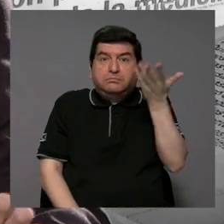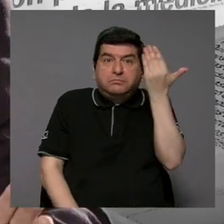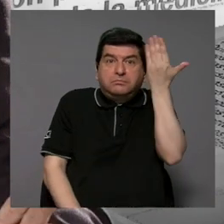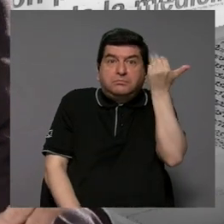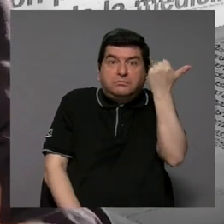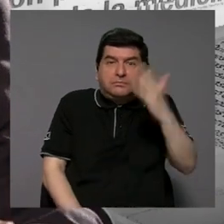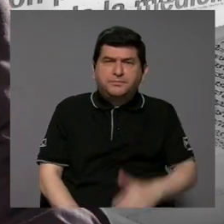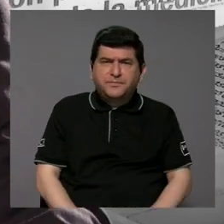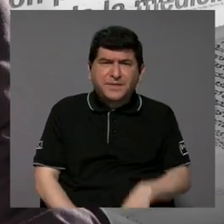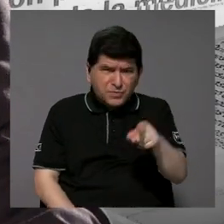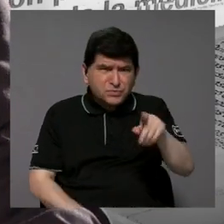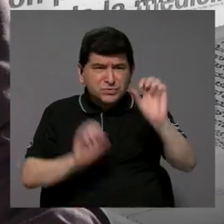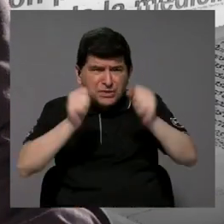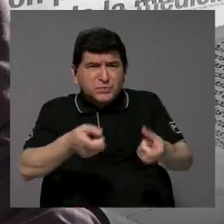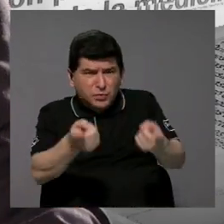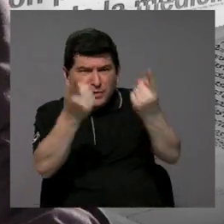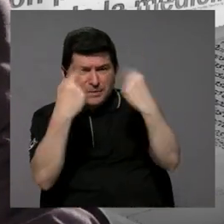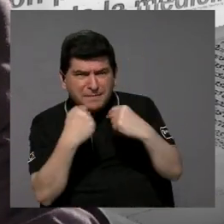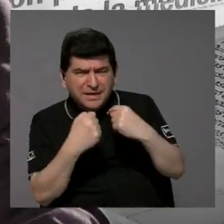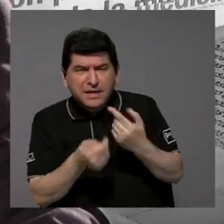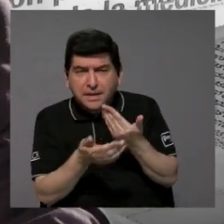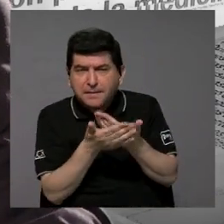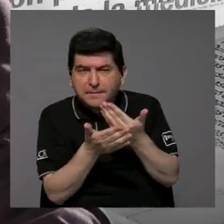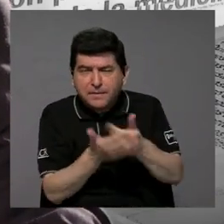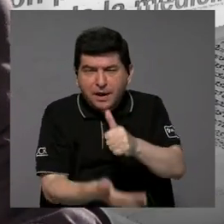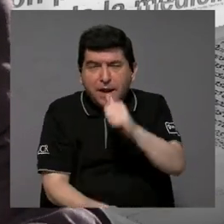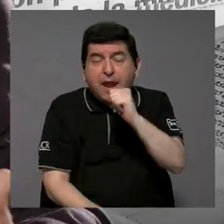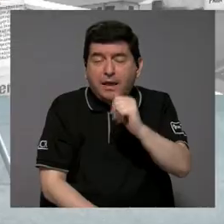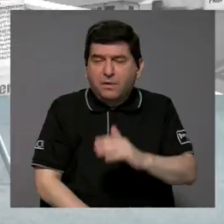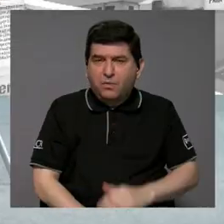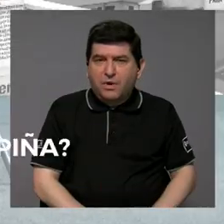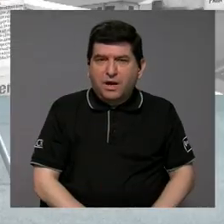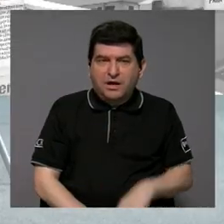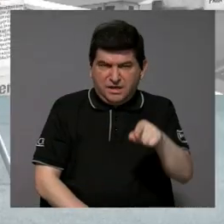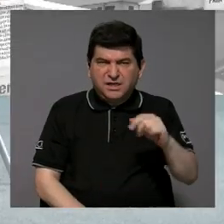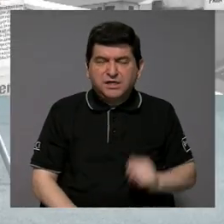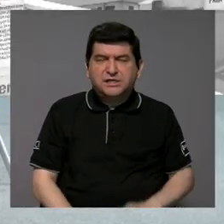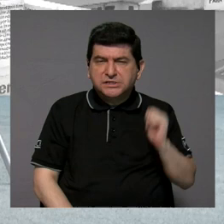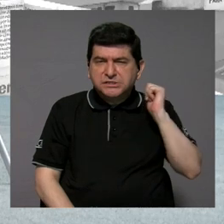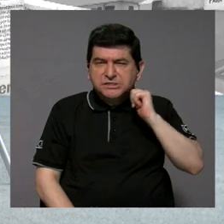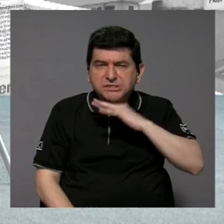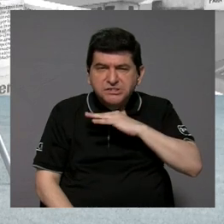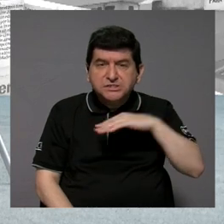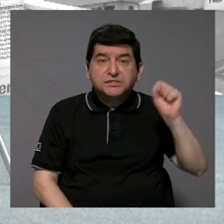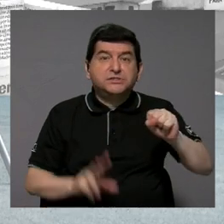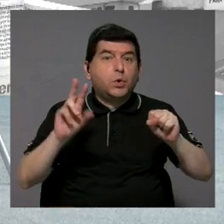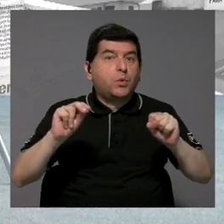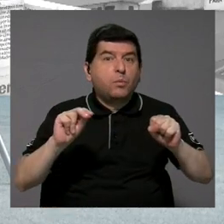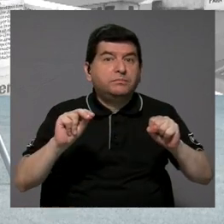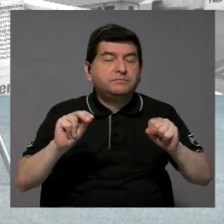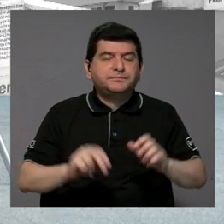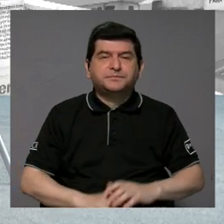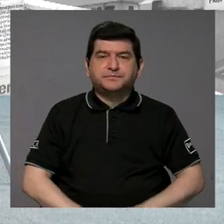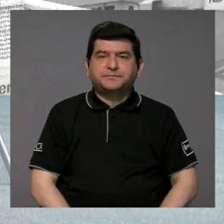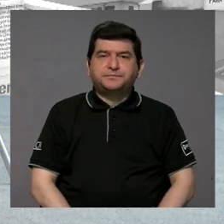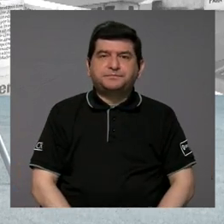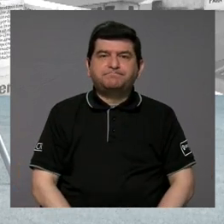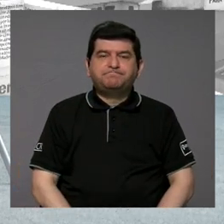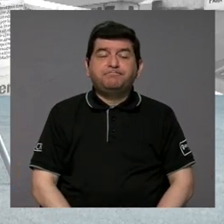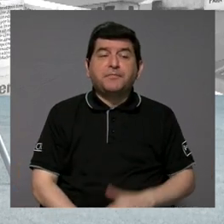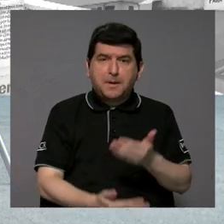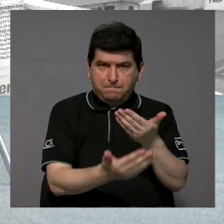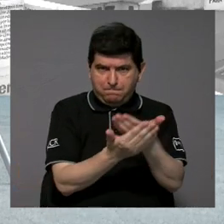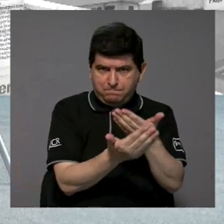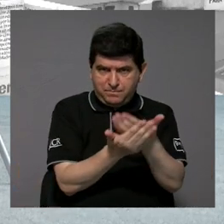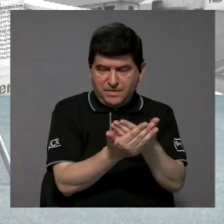y será posible que ustedes puedan muestrearnos el agua para ver si está contaminado o no. Entonces, usualmente son